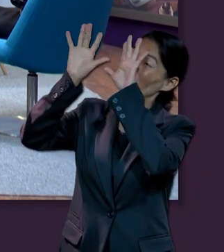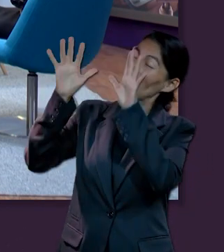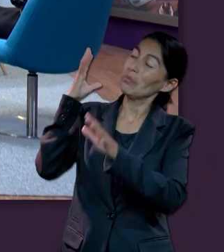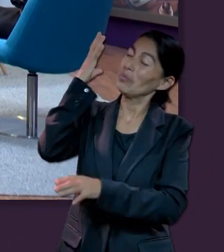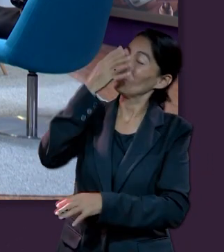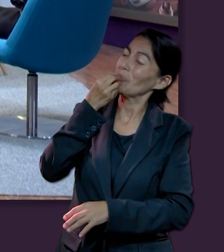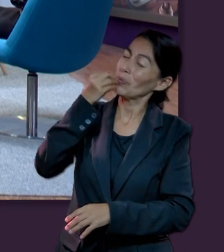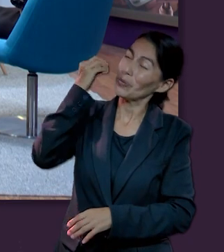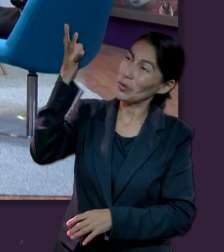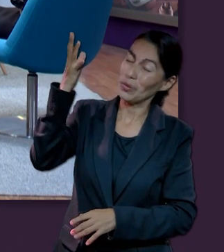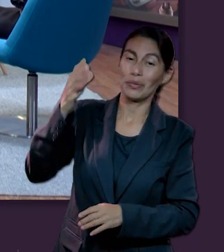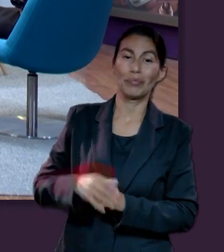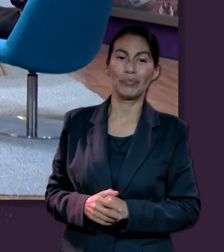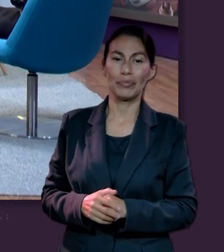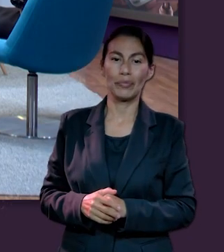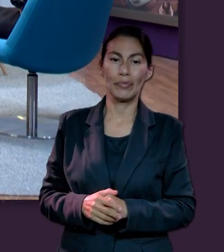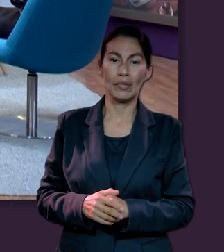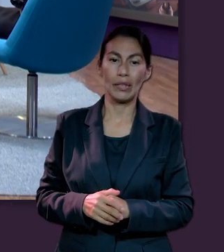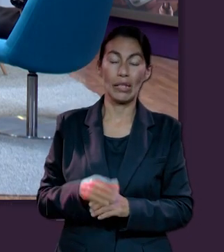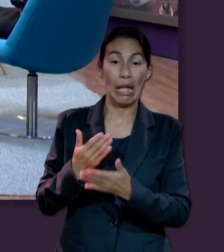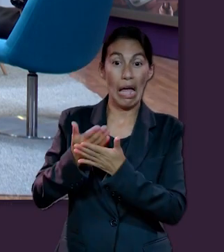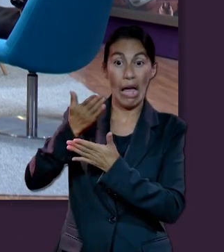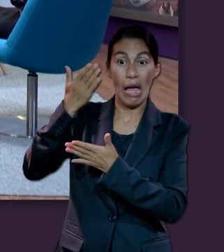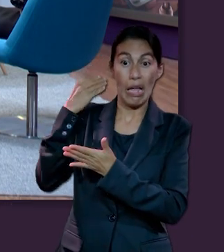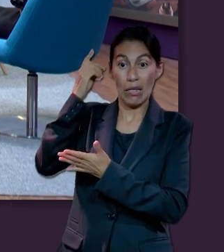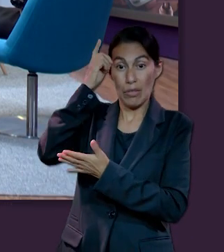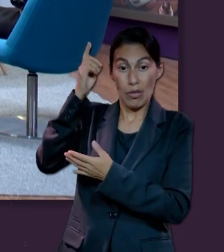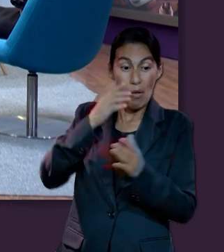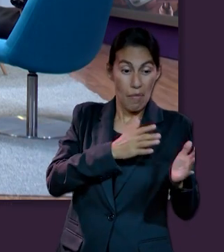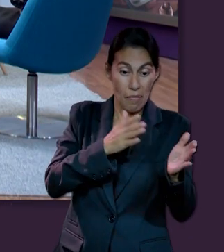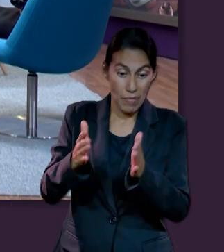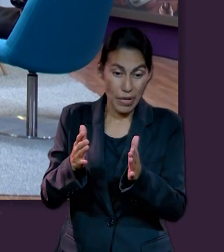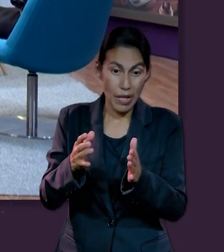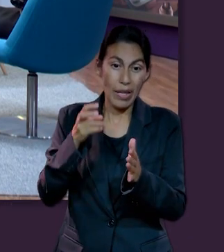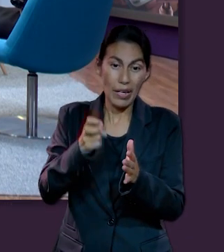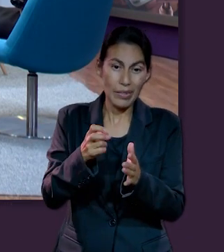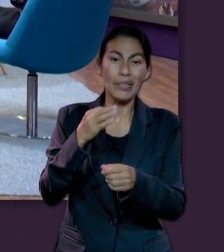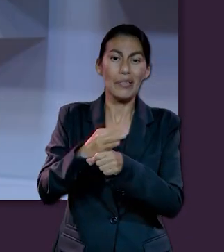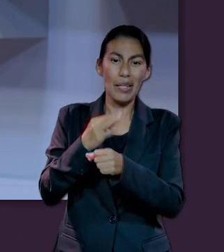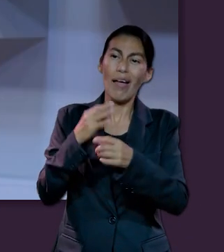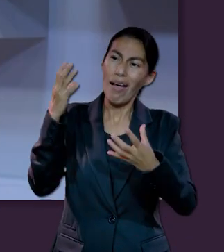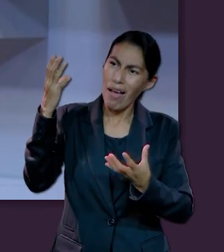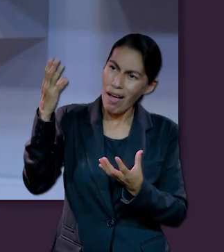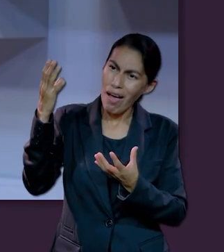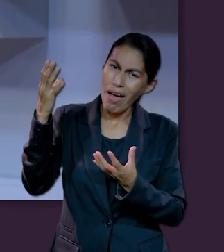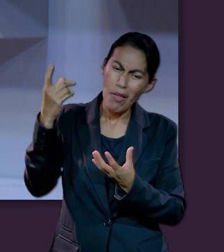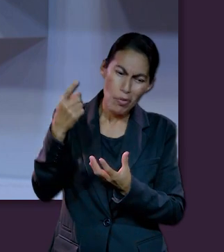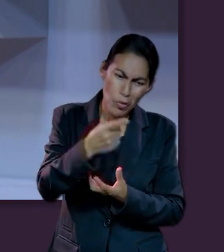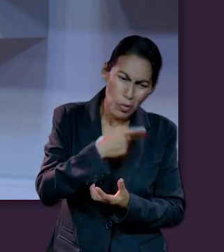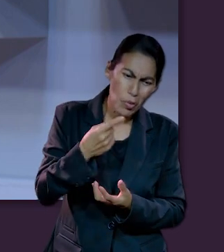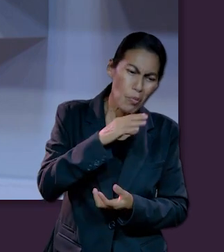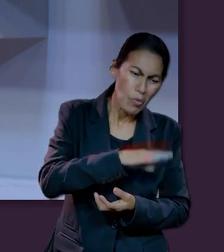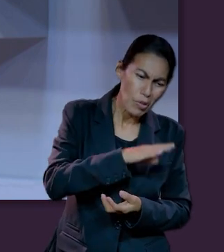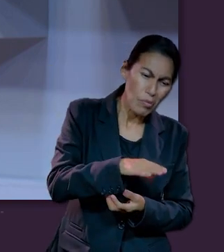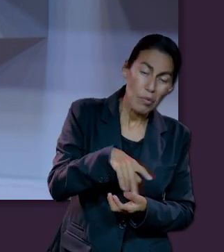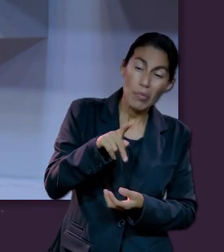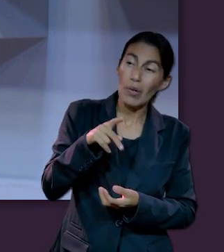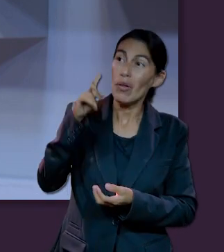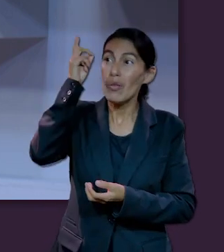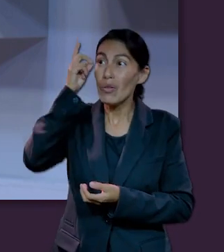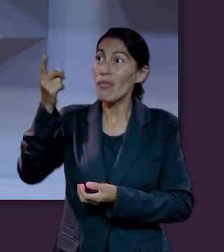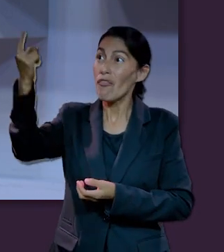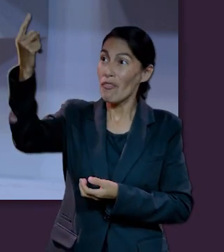Podemos volver a reconectarnos con el plan que Dios tenía originalmente para cada uno de sus hijos. Y bueno, ya que se nos está,